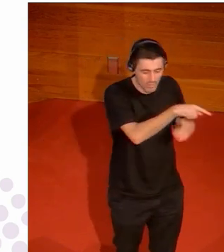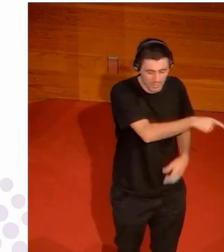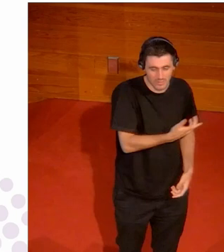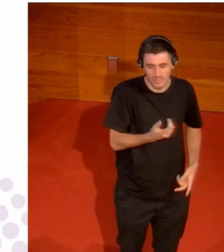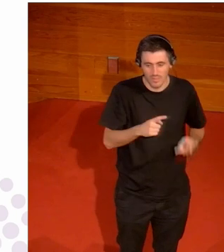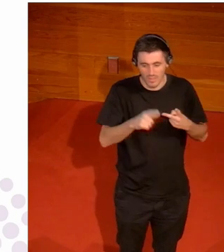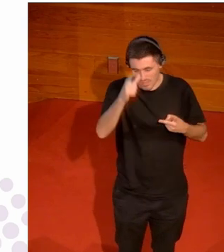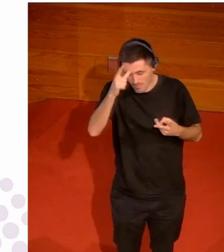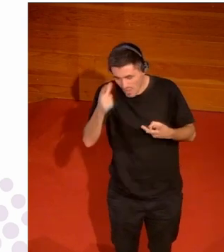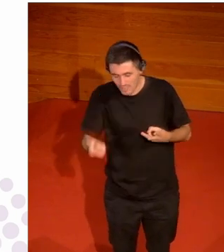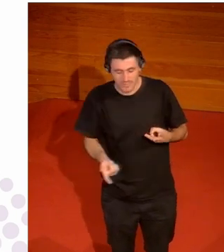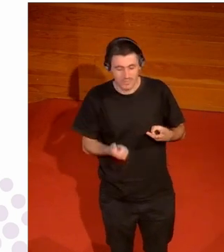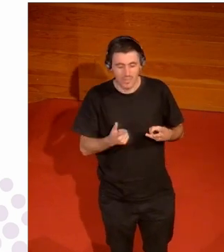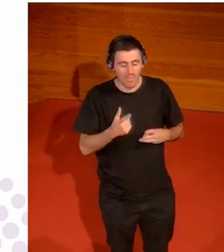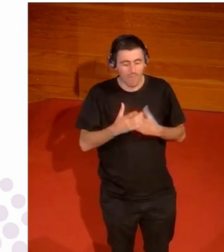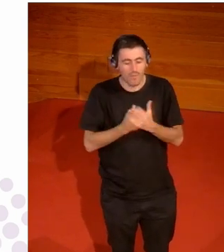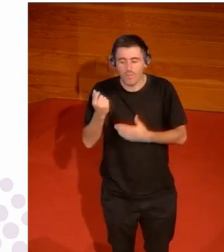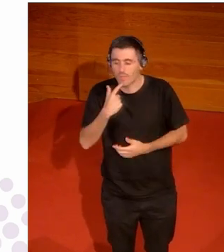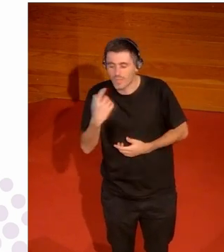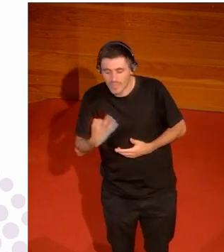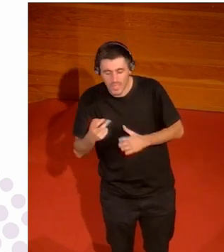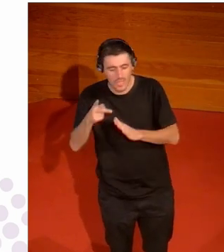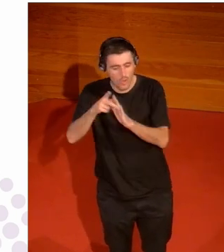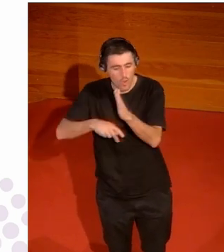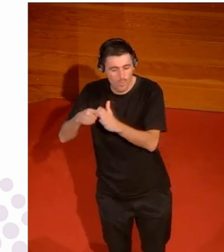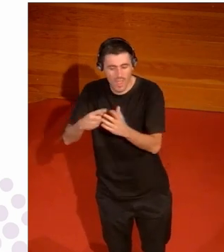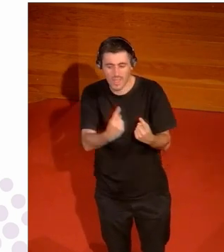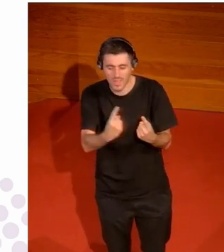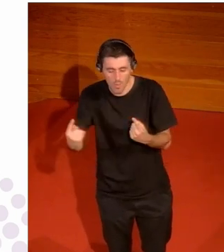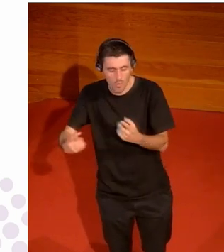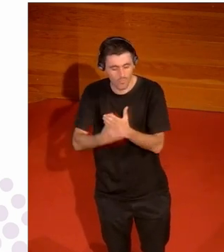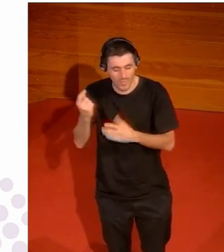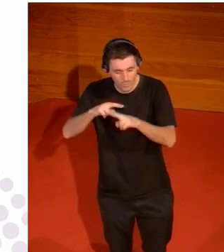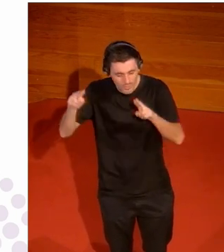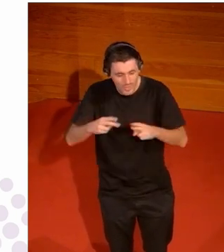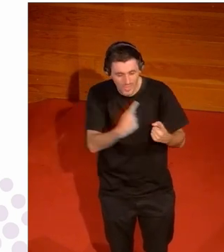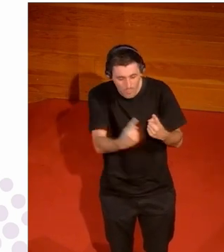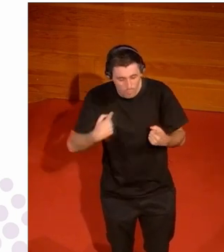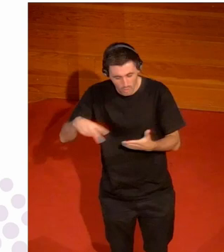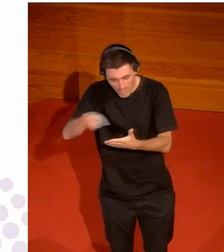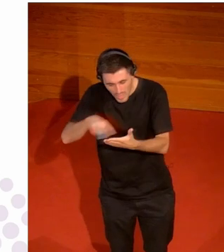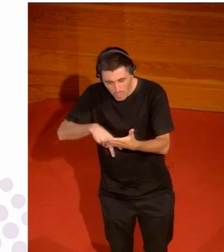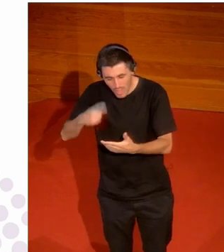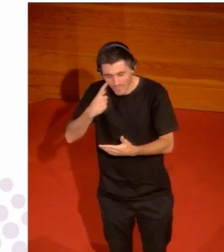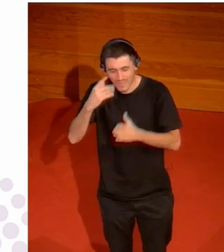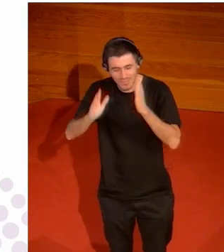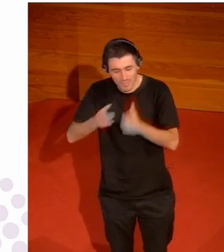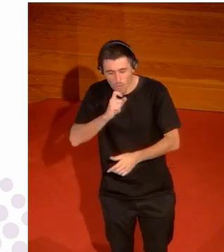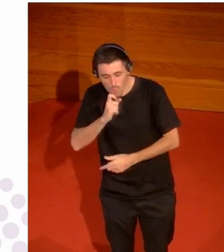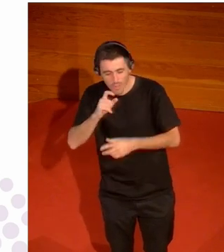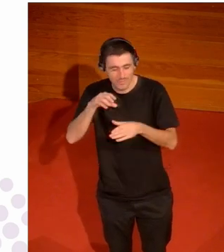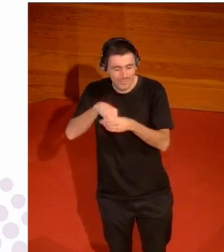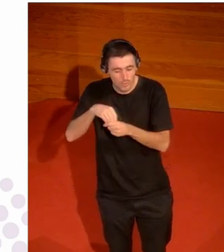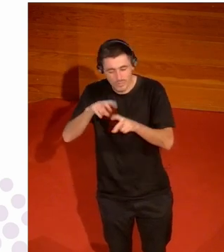estadounidenses las alemanas lo que dicen las federaciones la reglamentación que está haciendo cada una de las federaciones internacionales para ver cómo tratan este tema porque